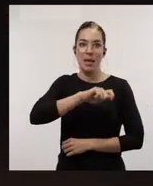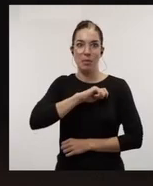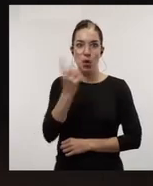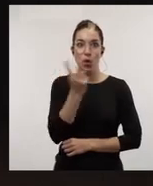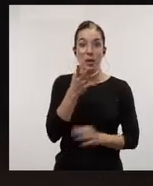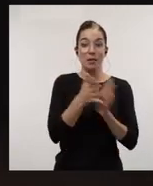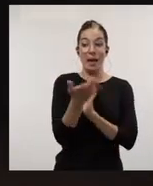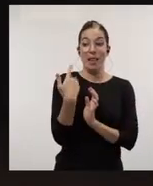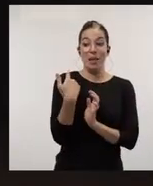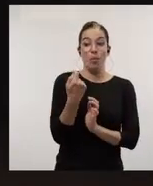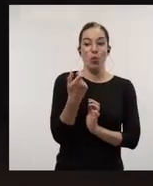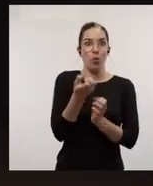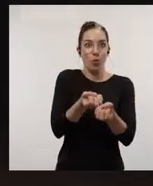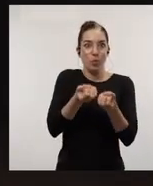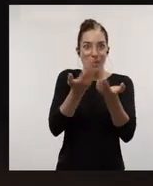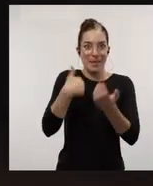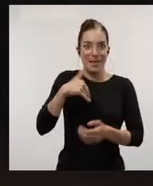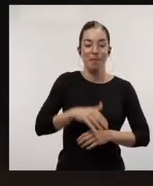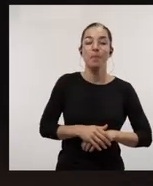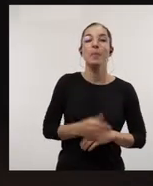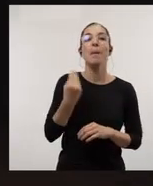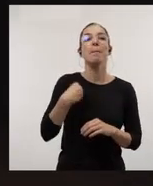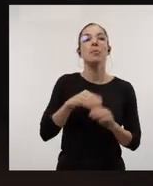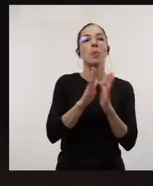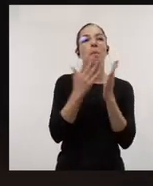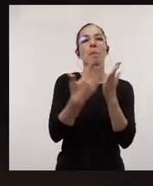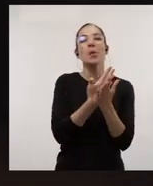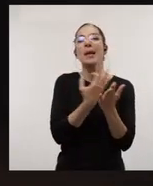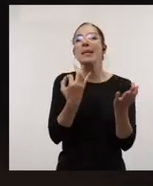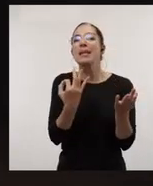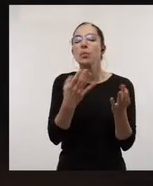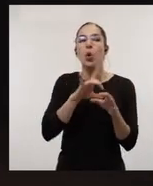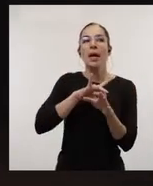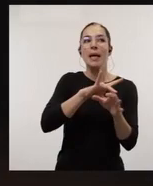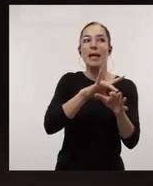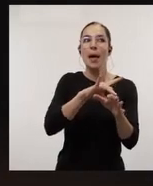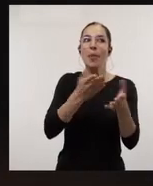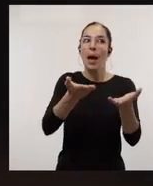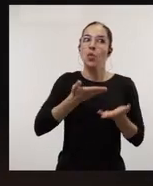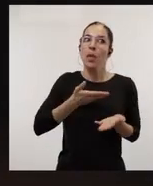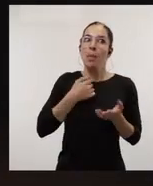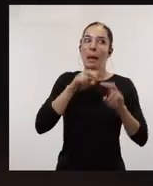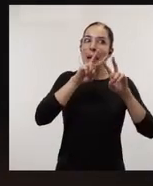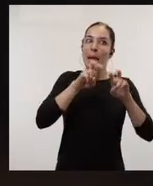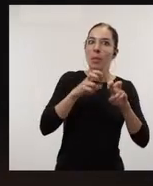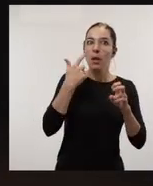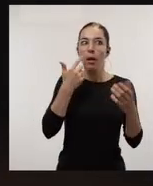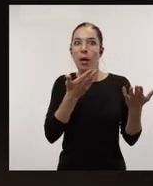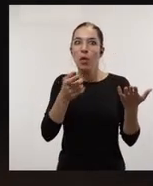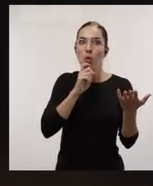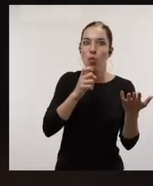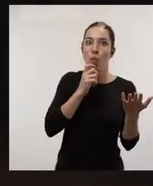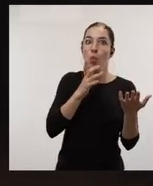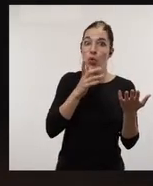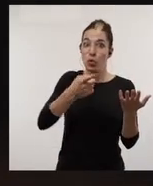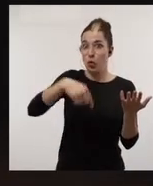Así que realmente lo tenemos calentito, recién salido del horno. Y el manual pretende ser una guía que nos ayude a navegar por las aguas de la investigación que